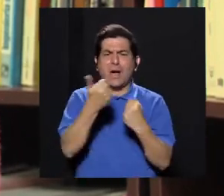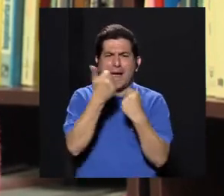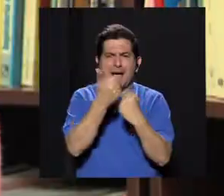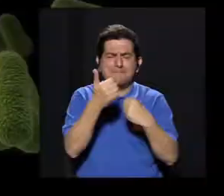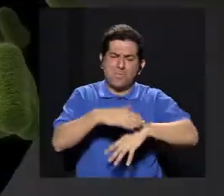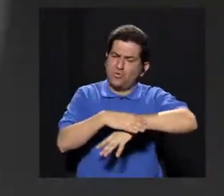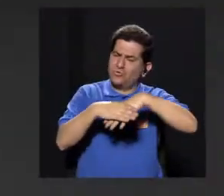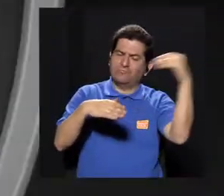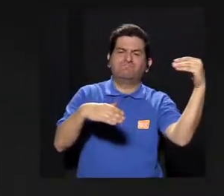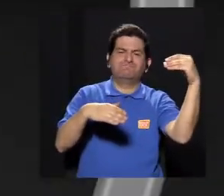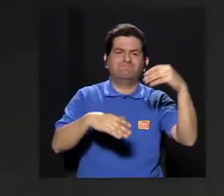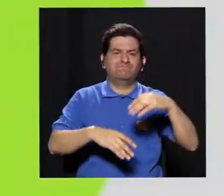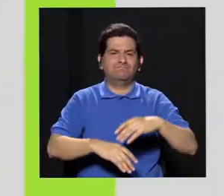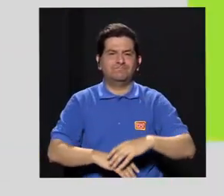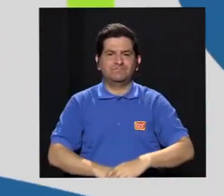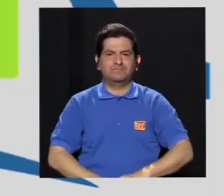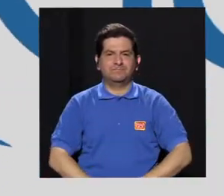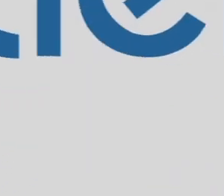externo.